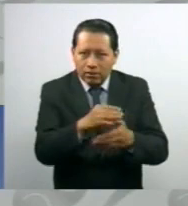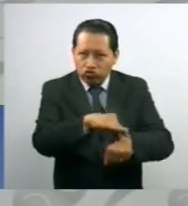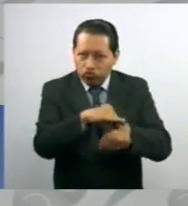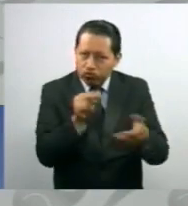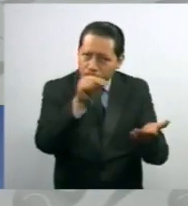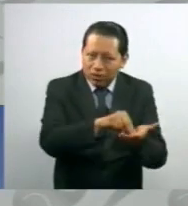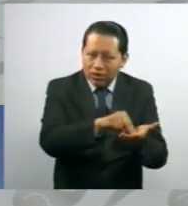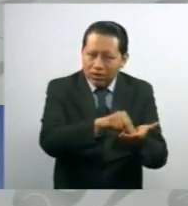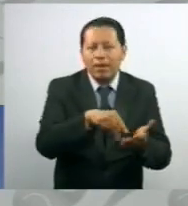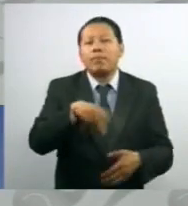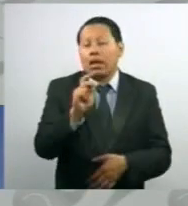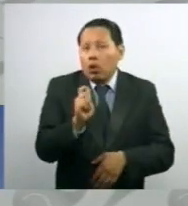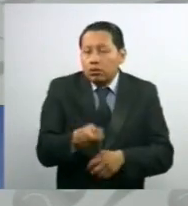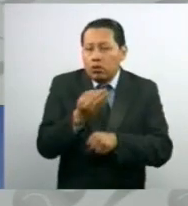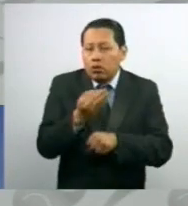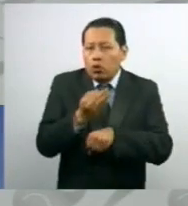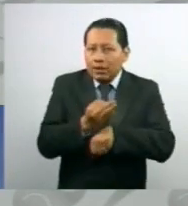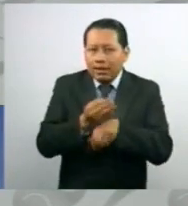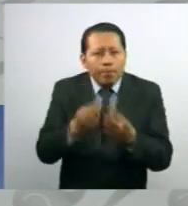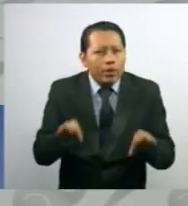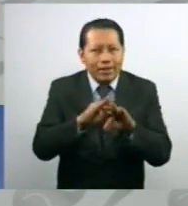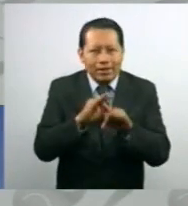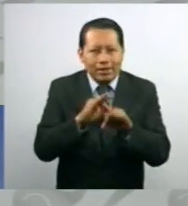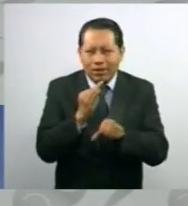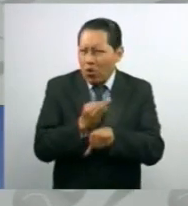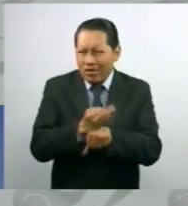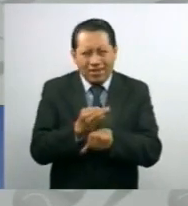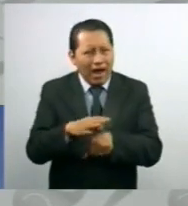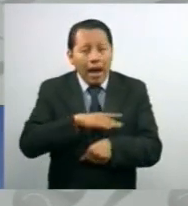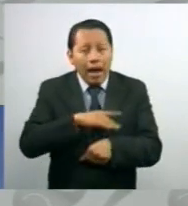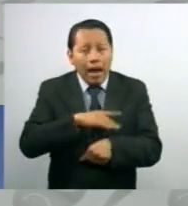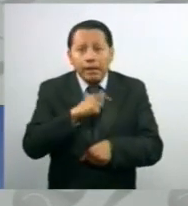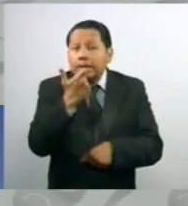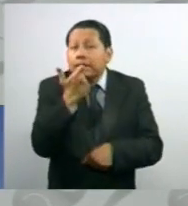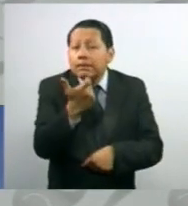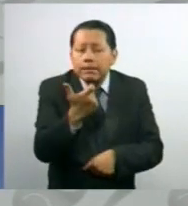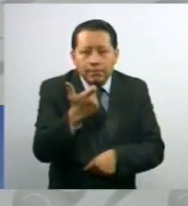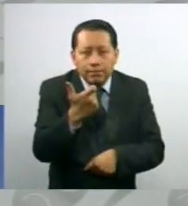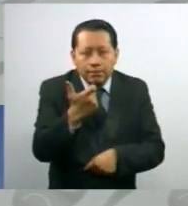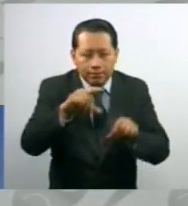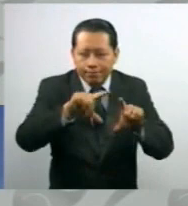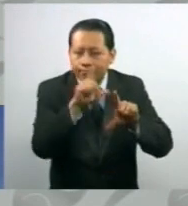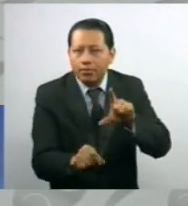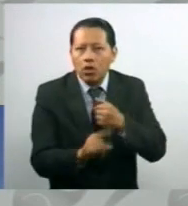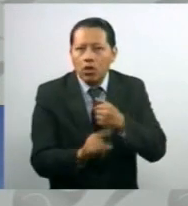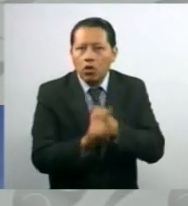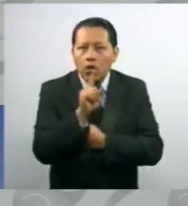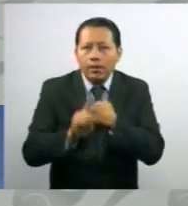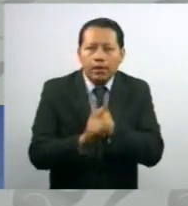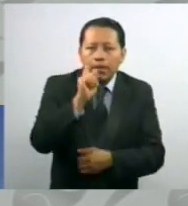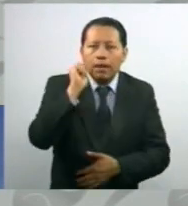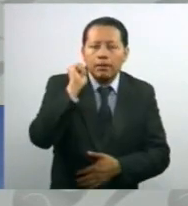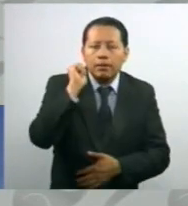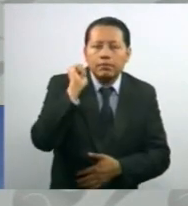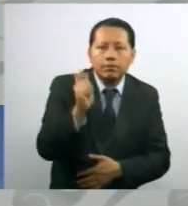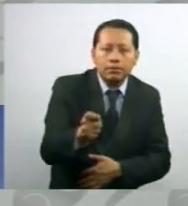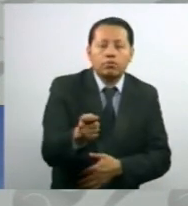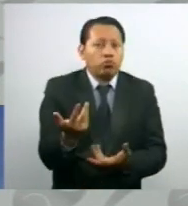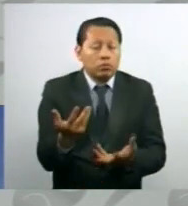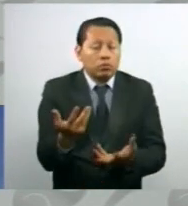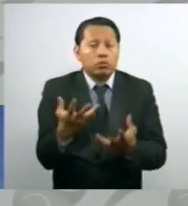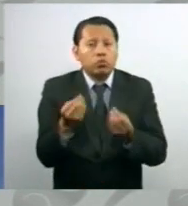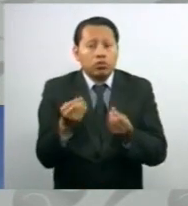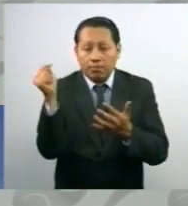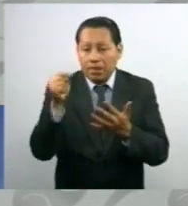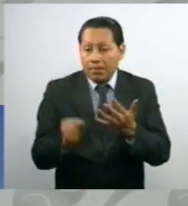momentos en que es importante el problema por el que está atravesando la economía de nuestro país. Es decir, tantas cosas que